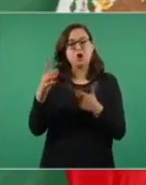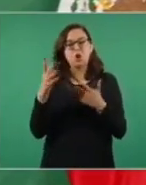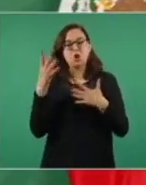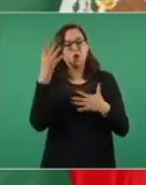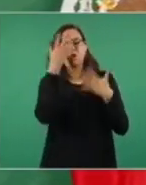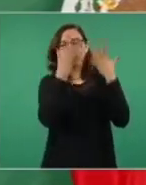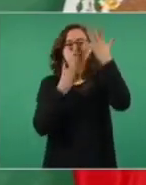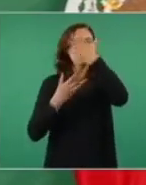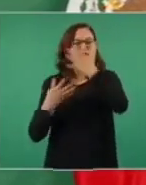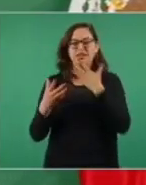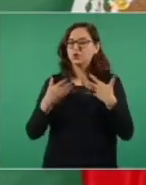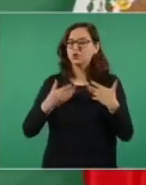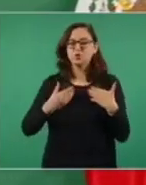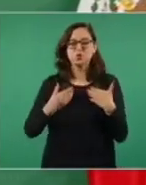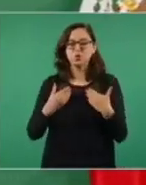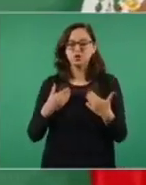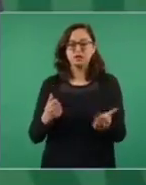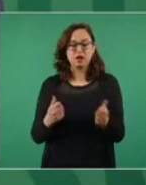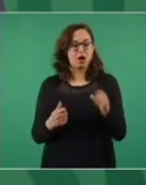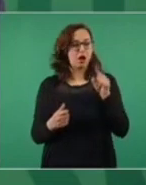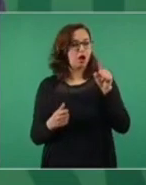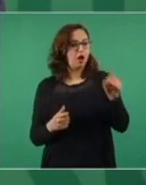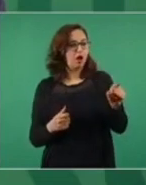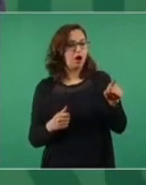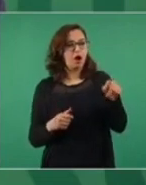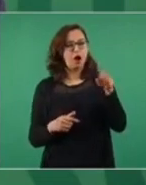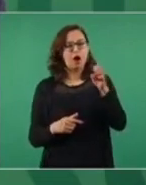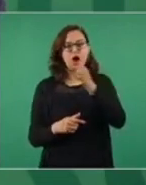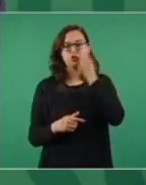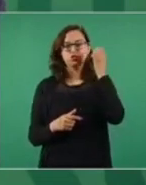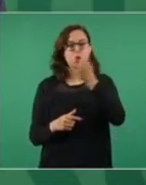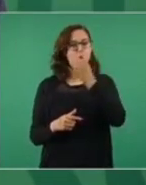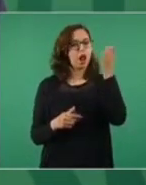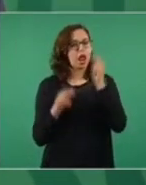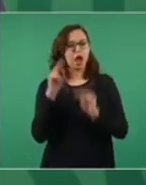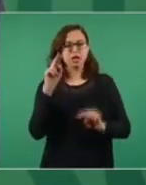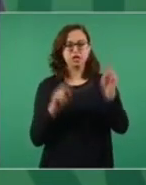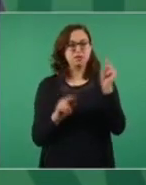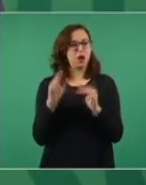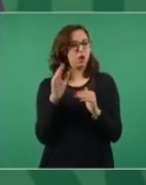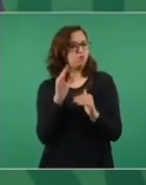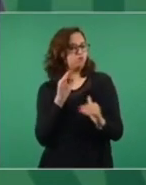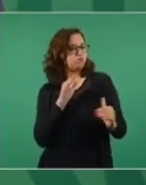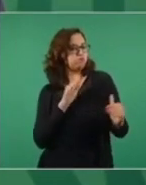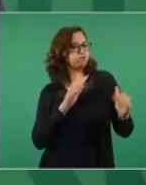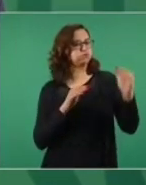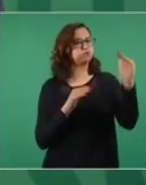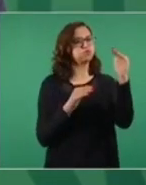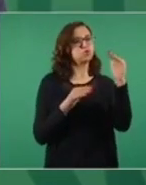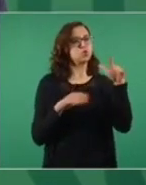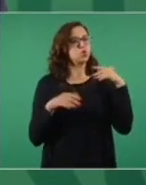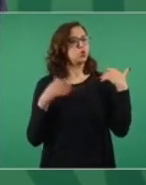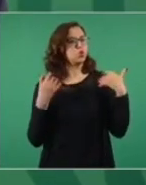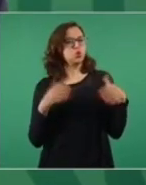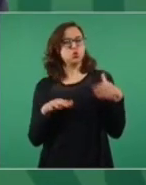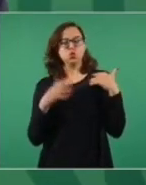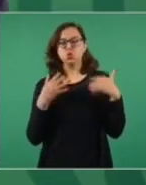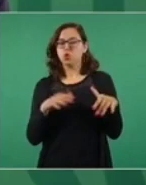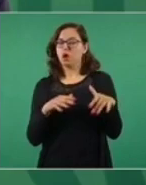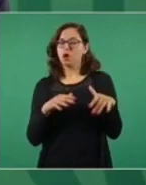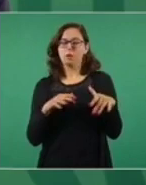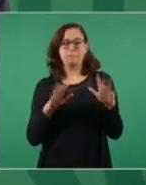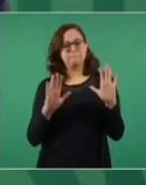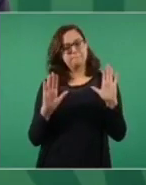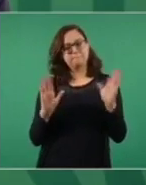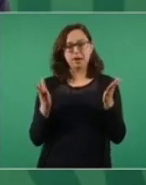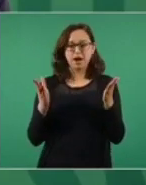con cultura. Entonces, piensan que si tienen